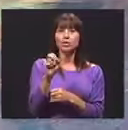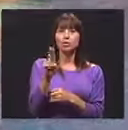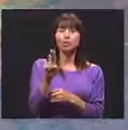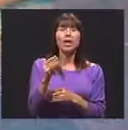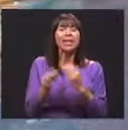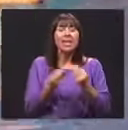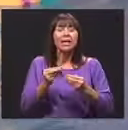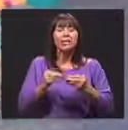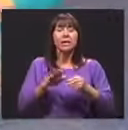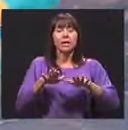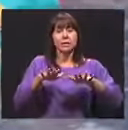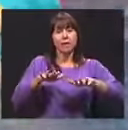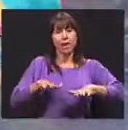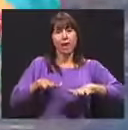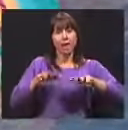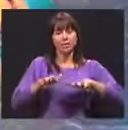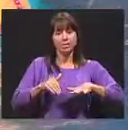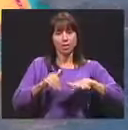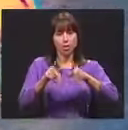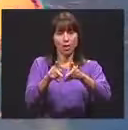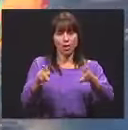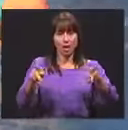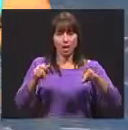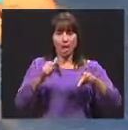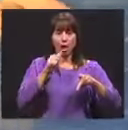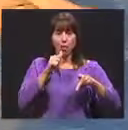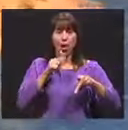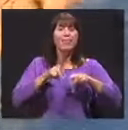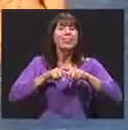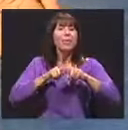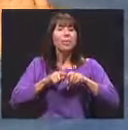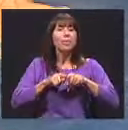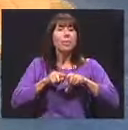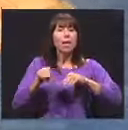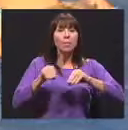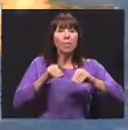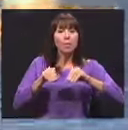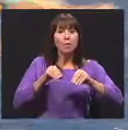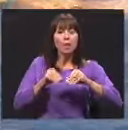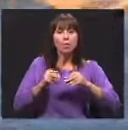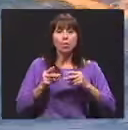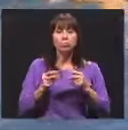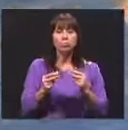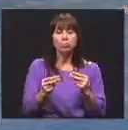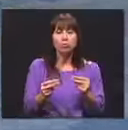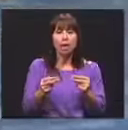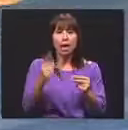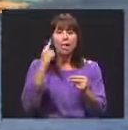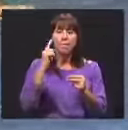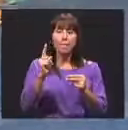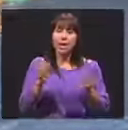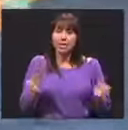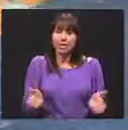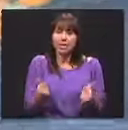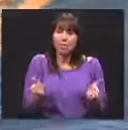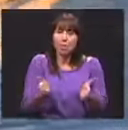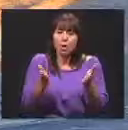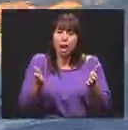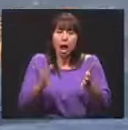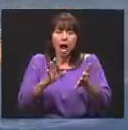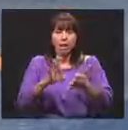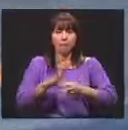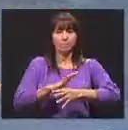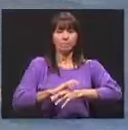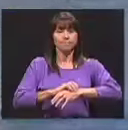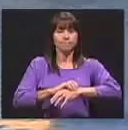de relajación en el agua, que ya ahí dependerá de la velocidad con la que se haga el movimiento para poder estimular el tono o poder